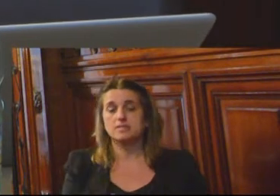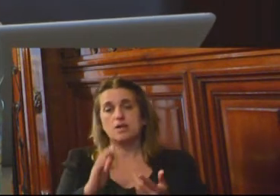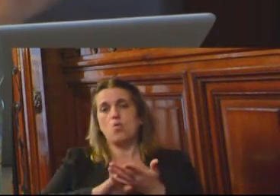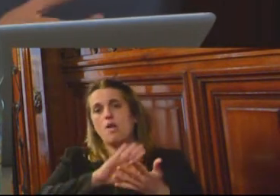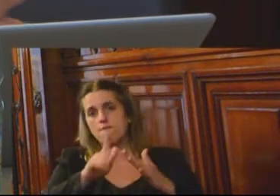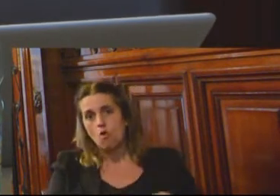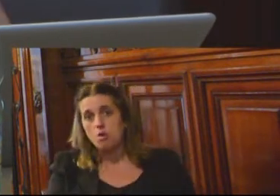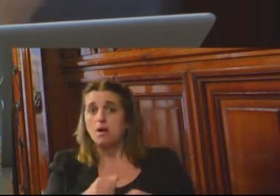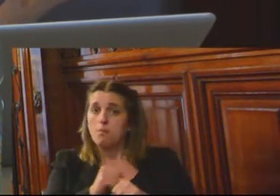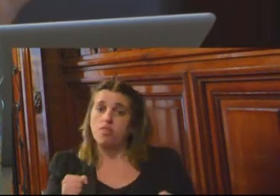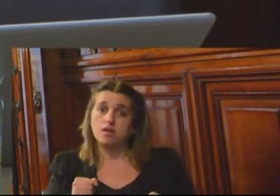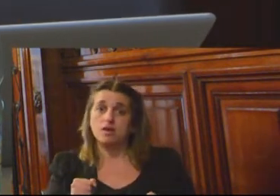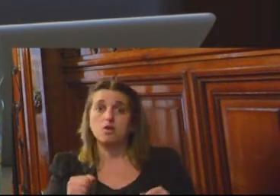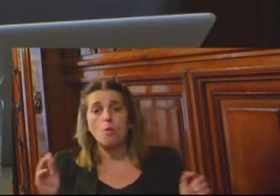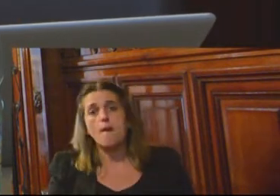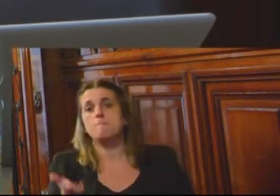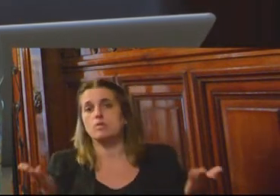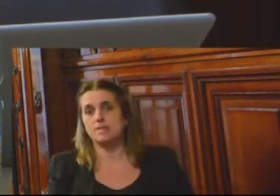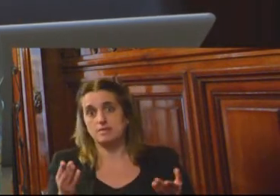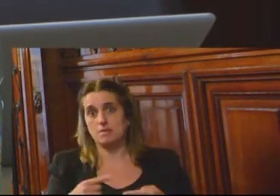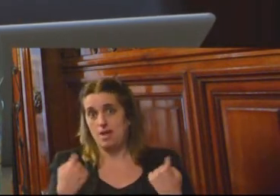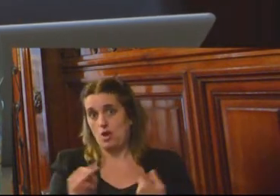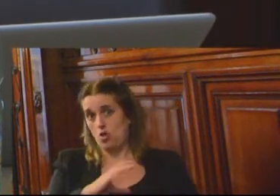podrían implementarse y podrían impulsarse para los Estados.